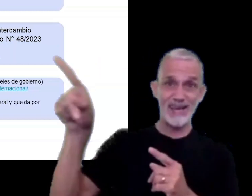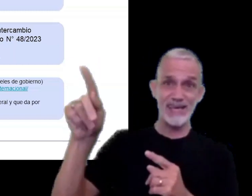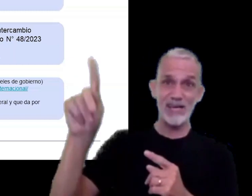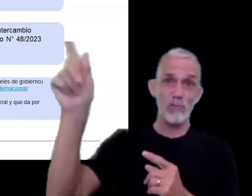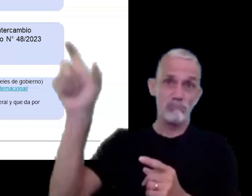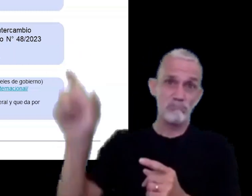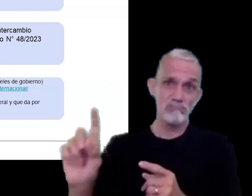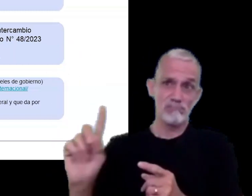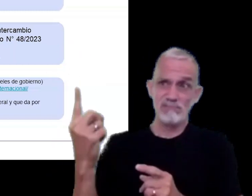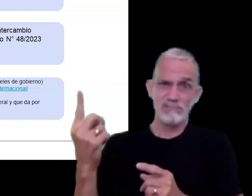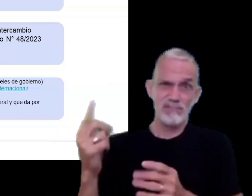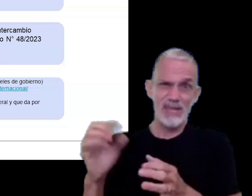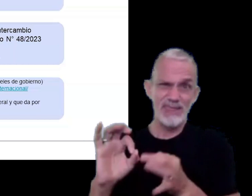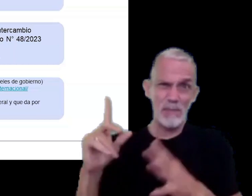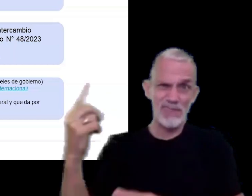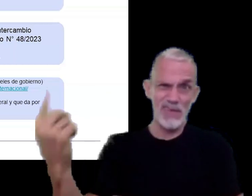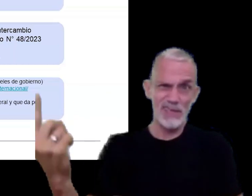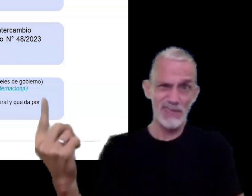independiente